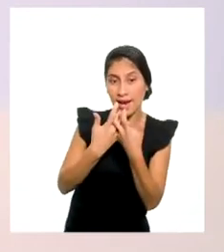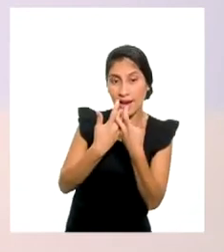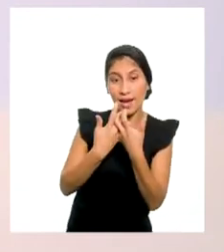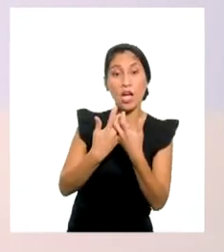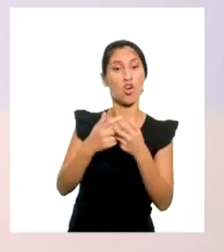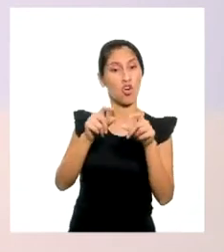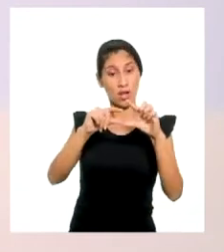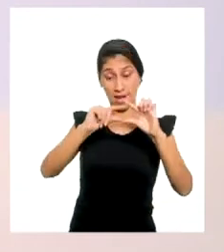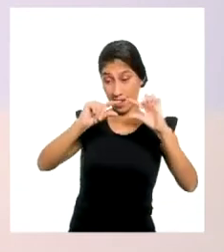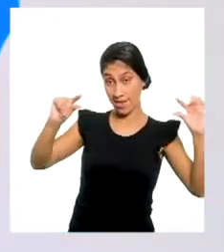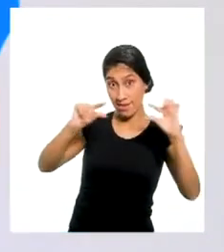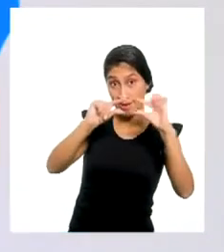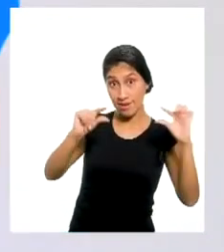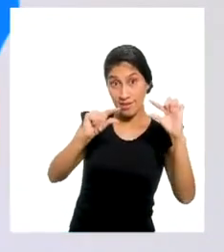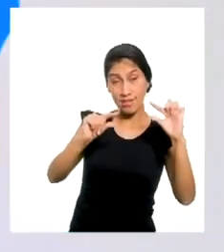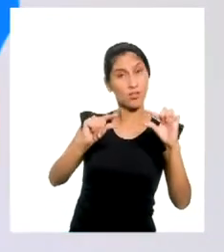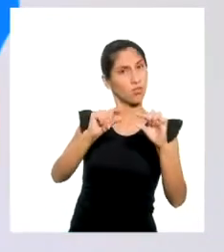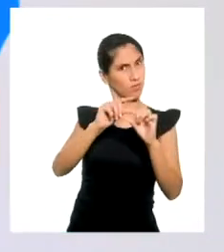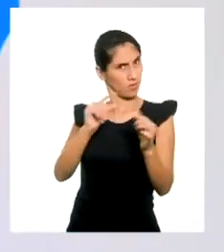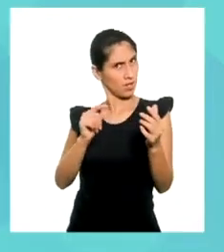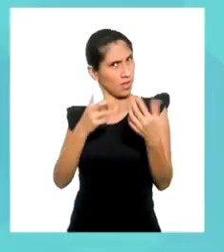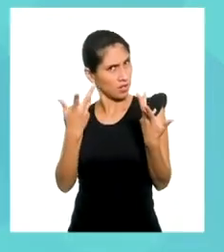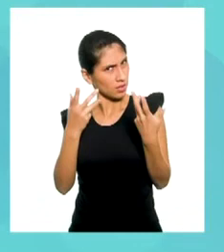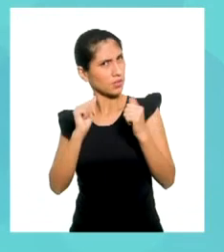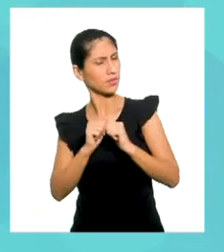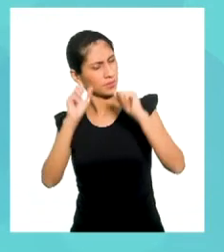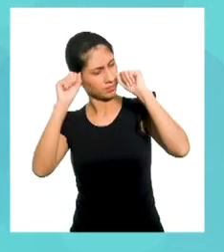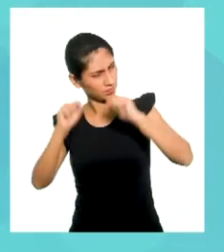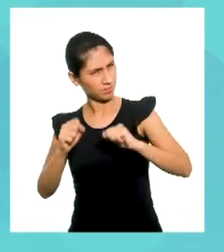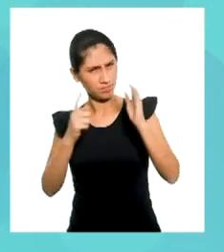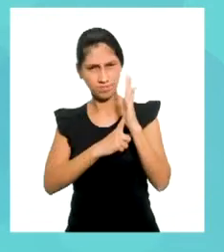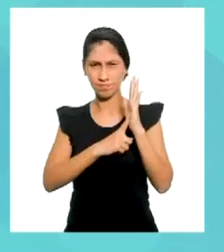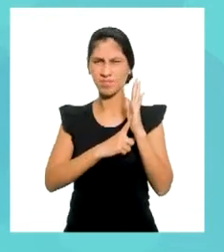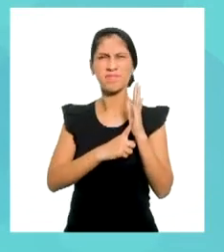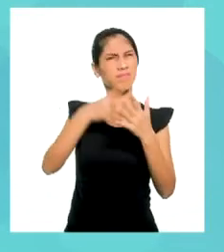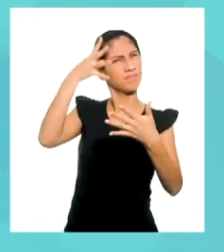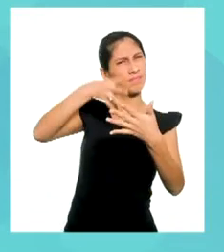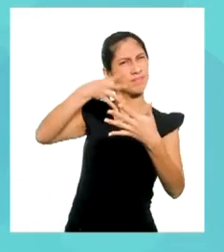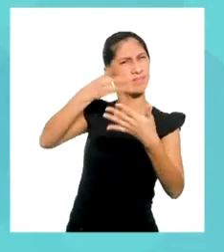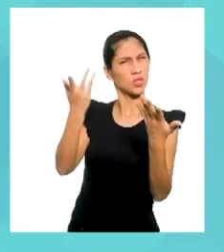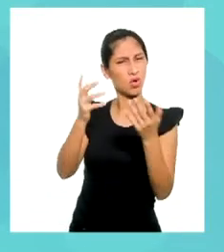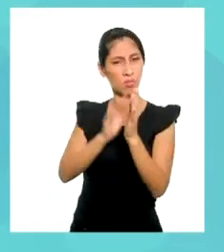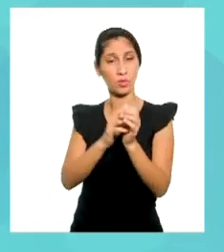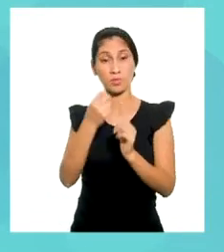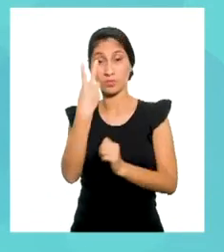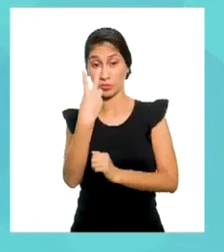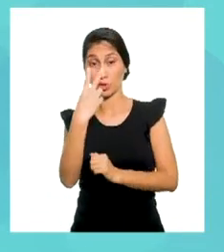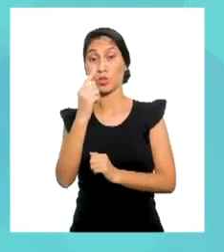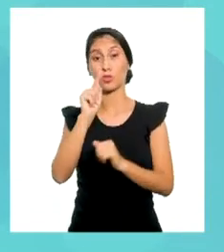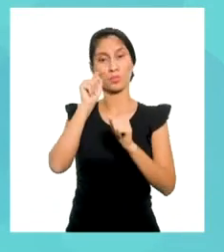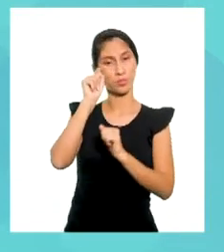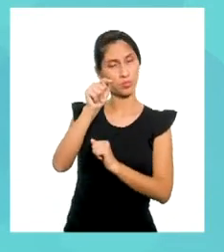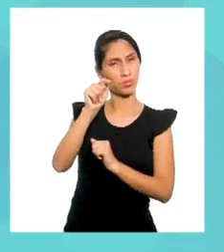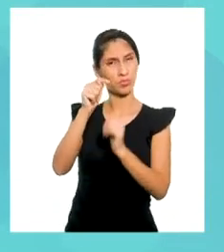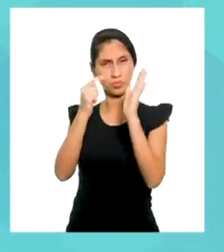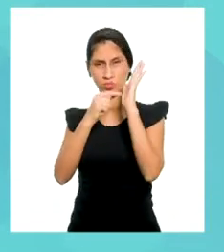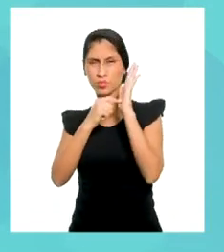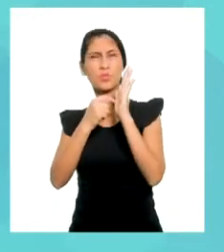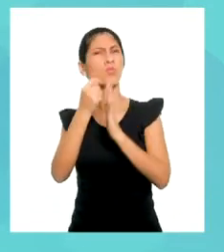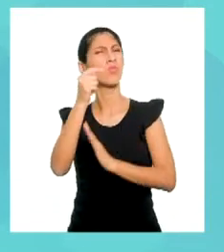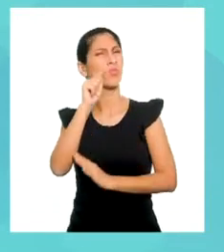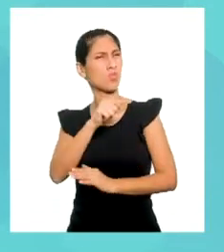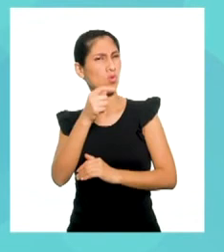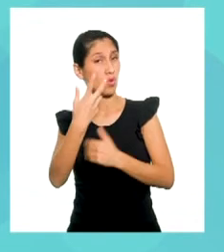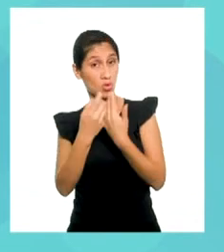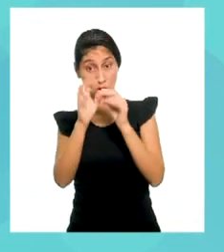recta. ¡No es así! Así es, tocino. Para calcular se necesita dos puntos sobre la recta. Nosotros